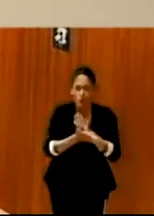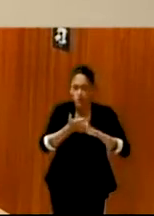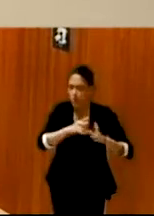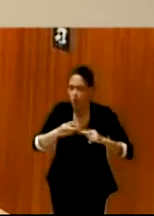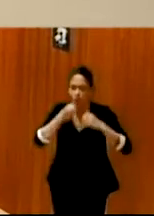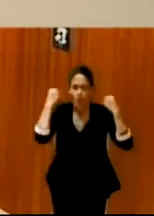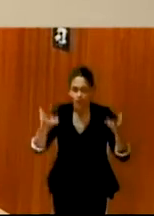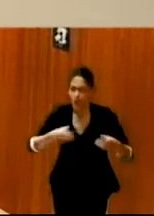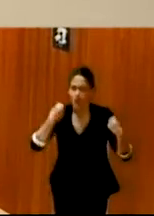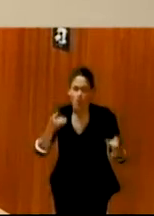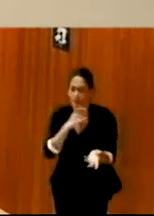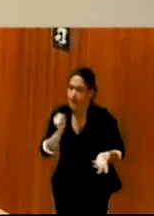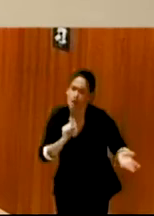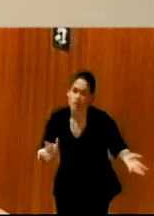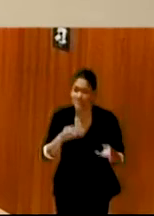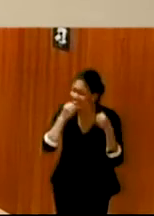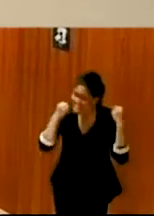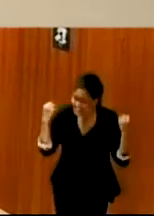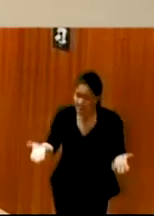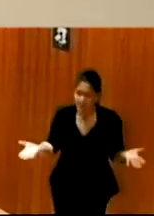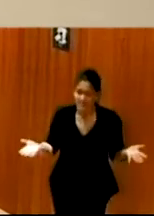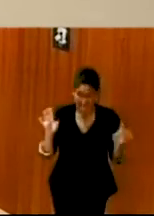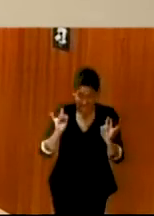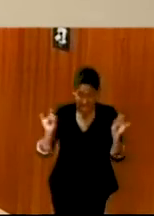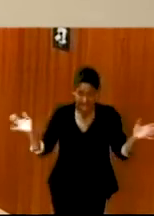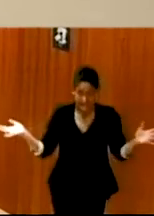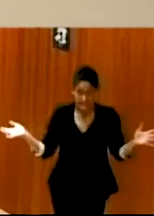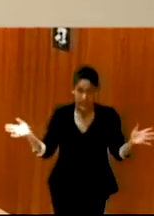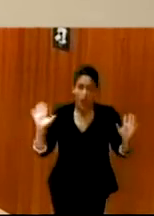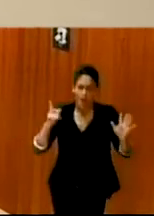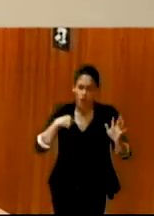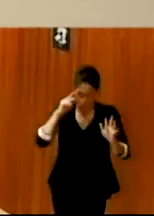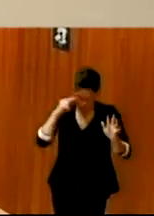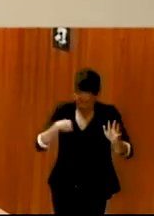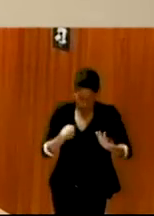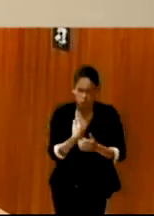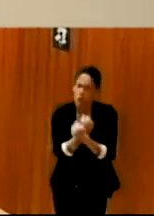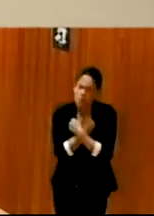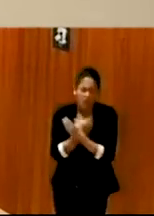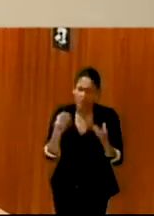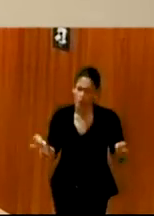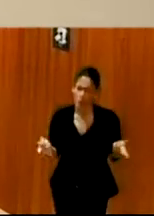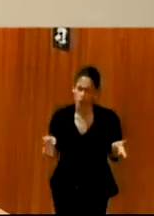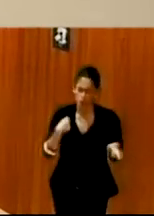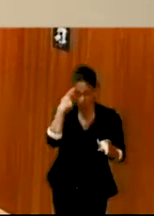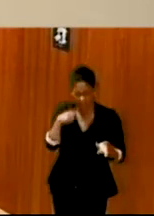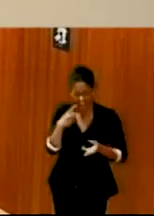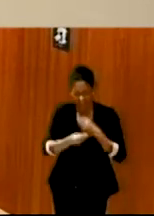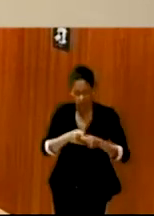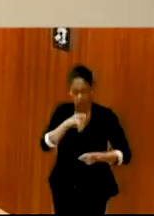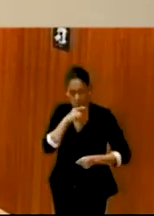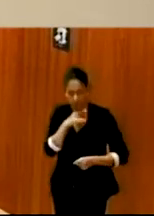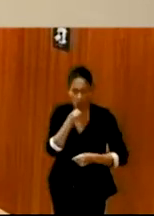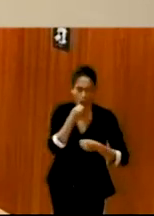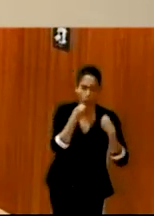maravilloso! Muy bien, pero yo me quiero mucho y yo ya me digo lo bien que hago las cosas, pero también hay que ver